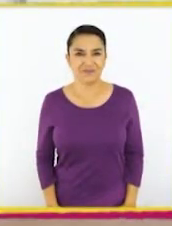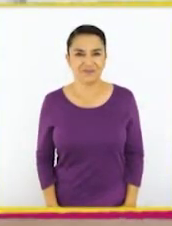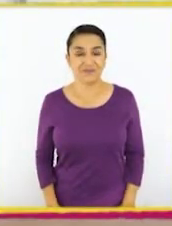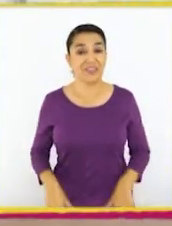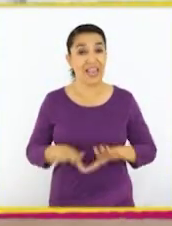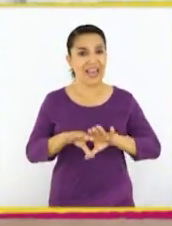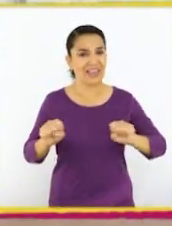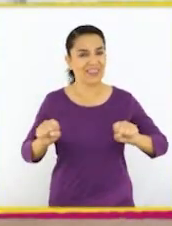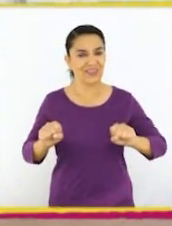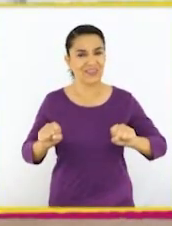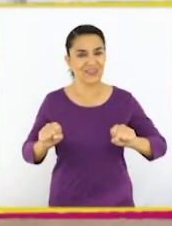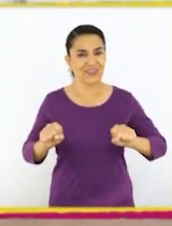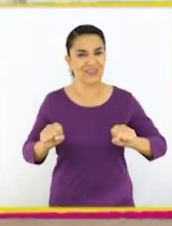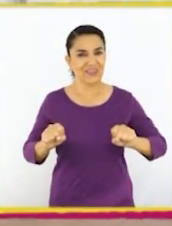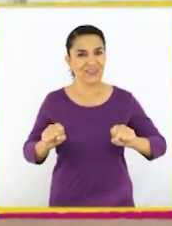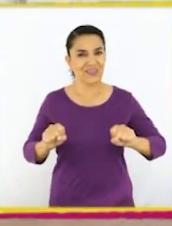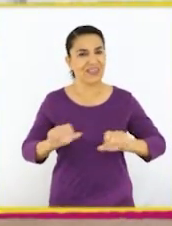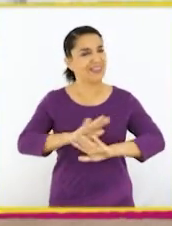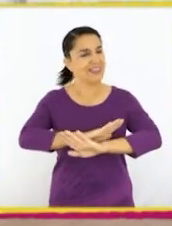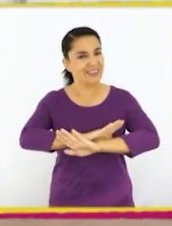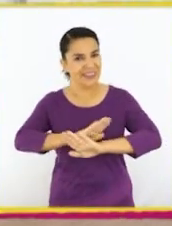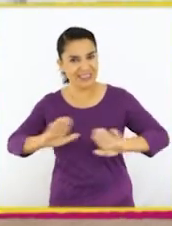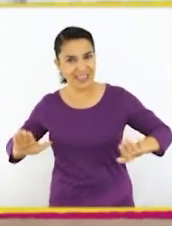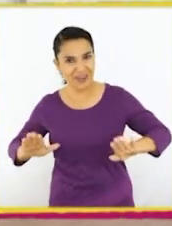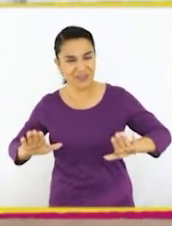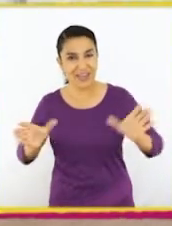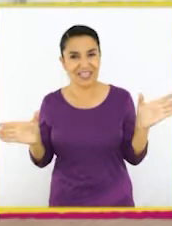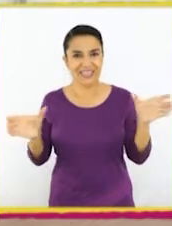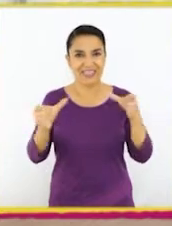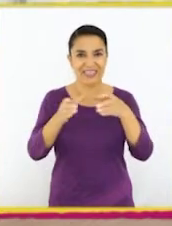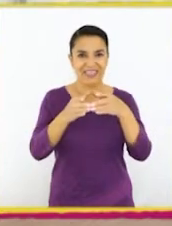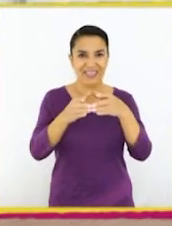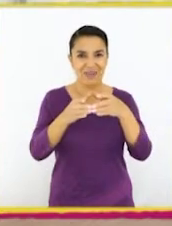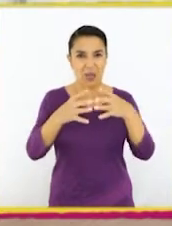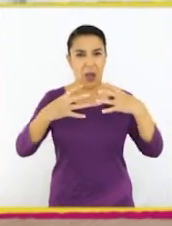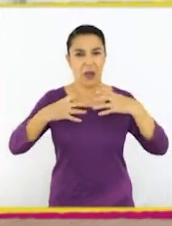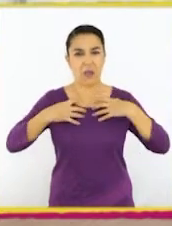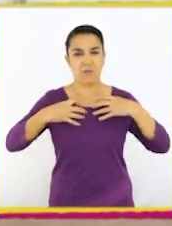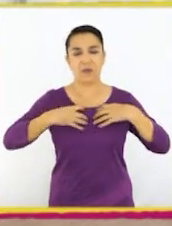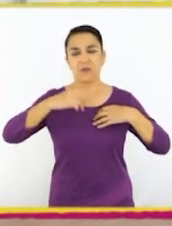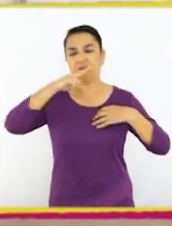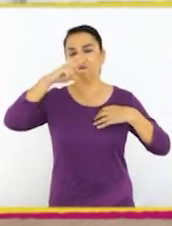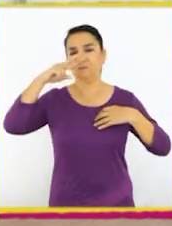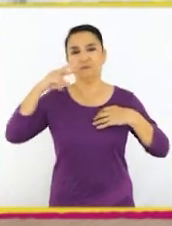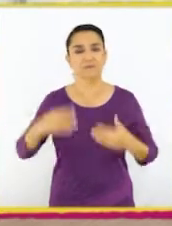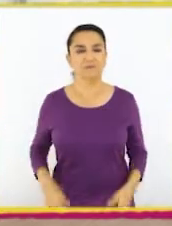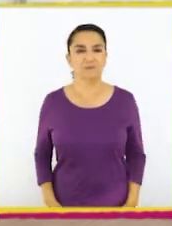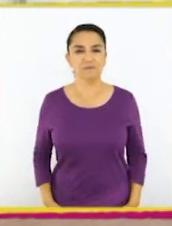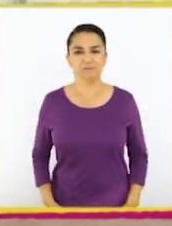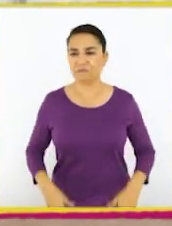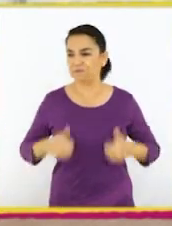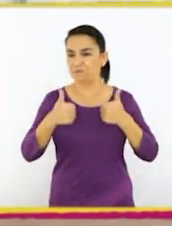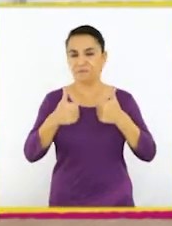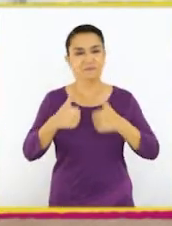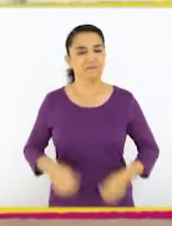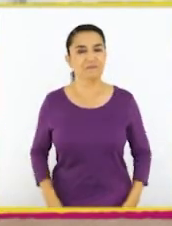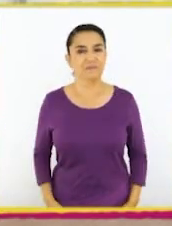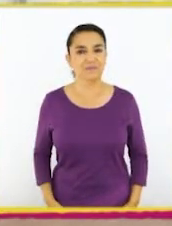Y... ¡Listo! Terminé el sistema respiratorio. Es todo.